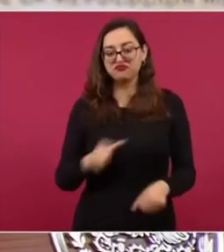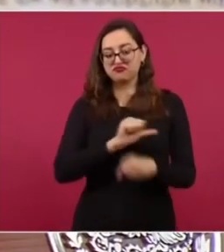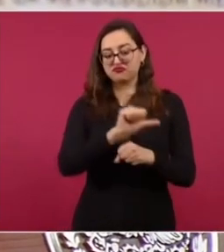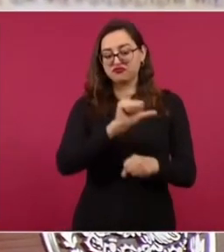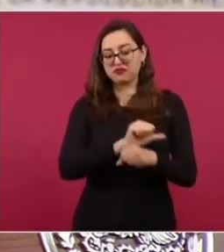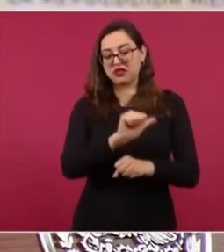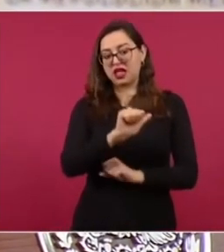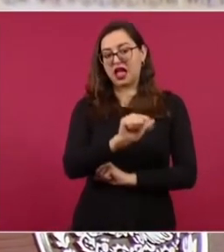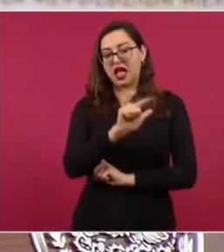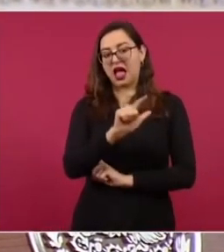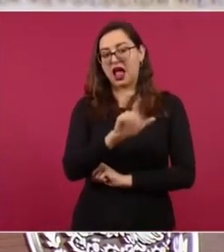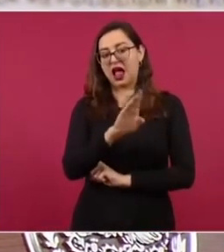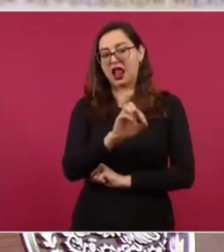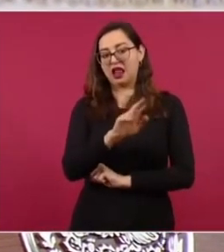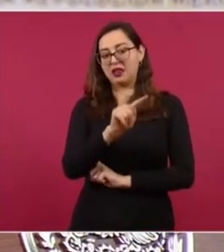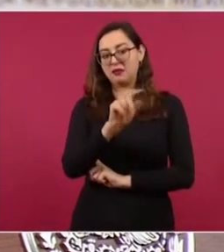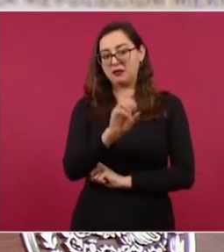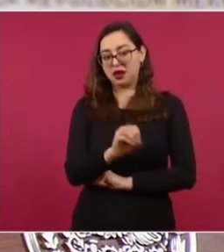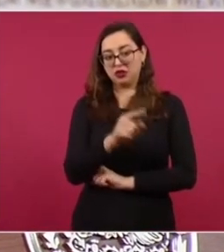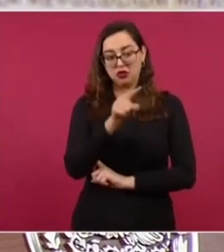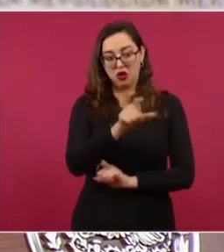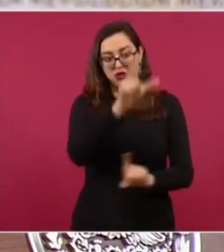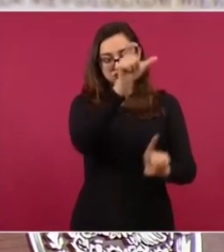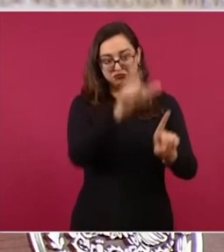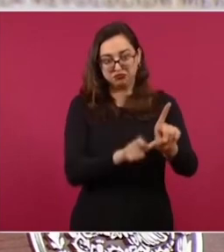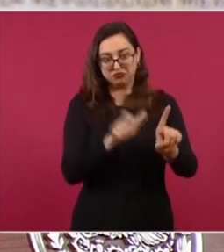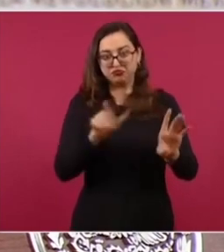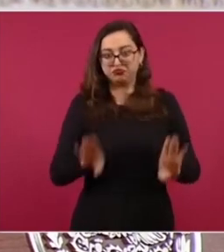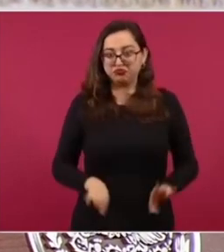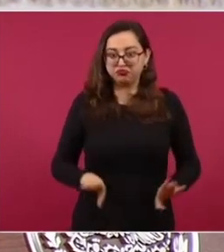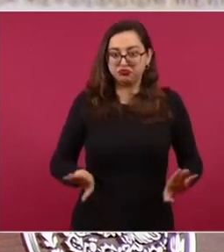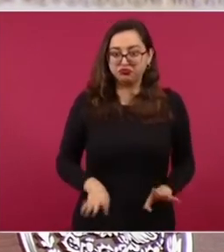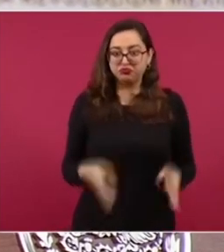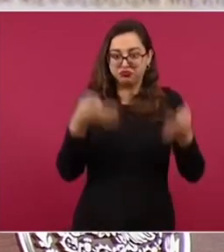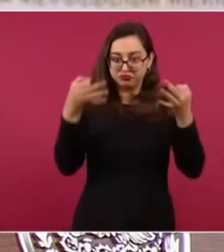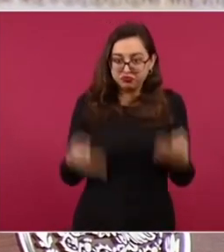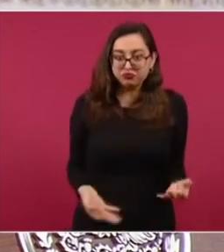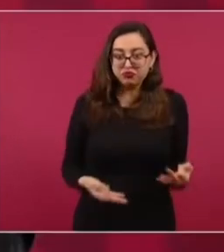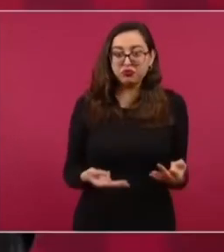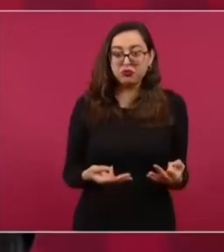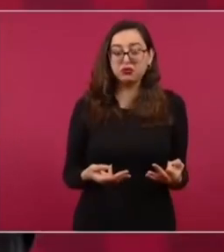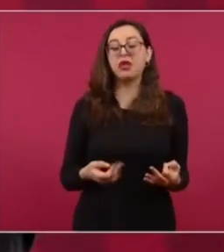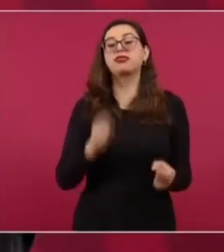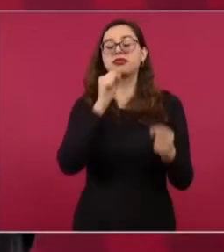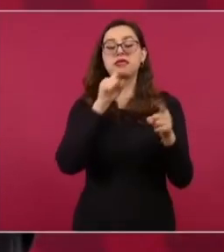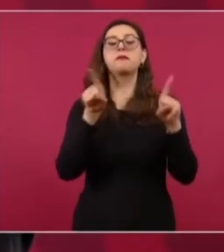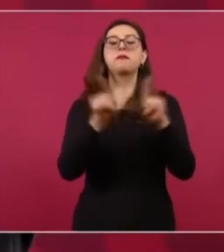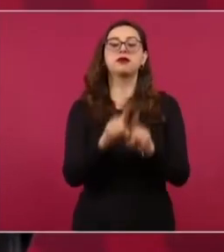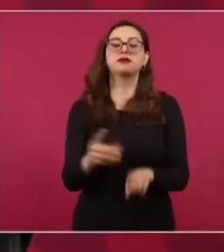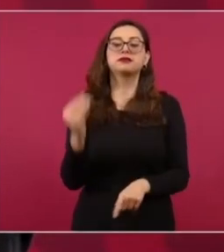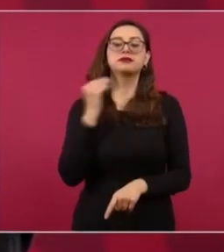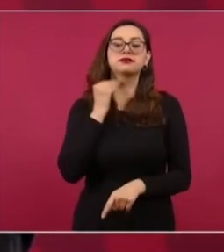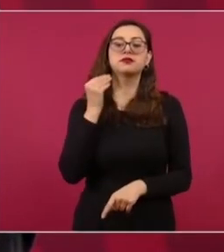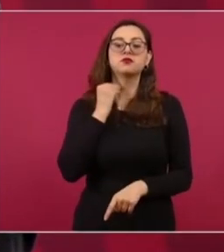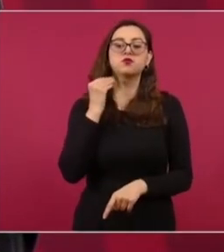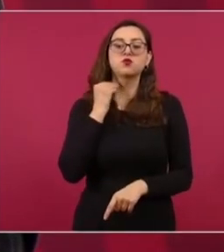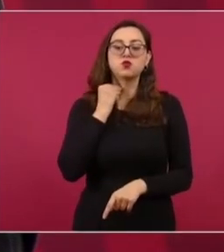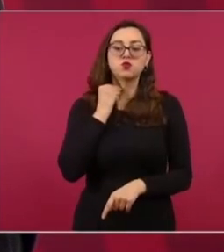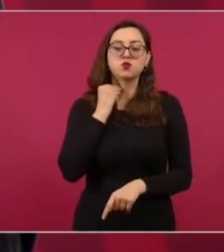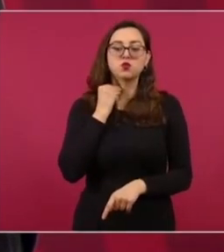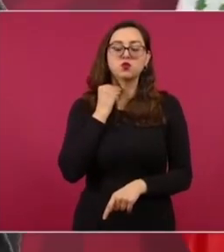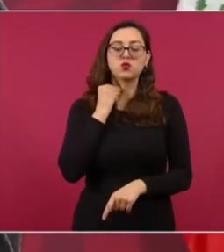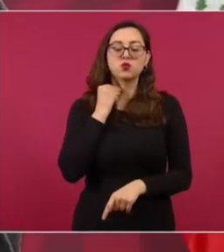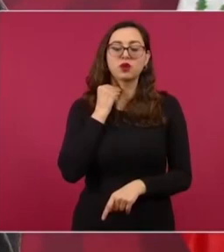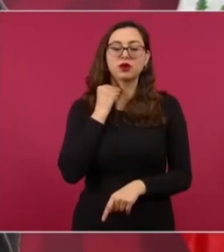Fernández porque además de ser un agente íntegra es abogado él fue de los